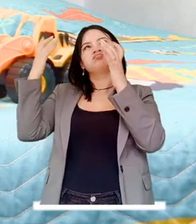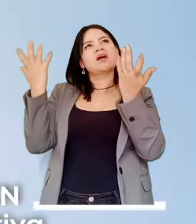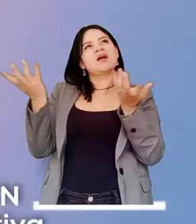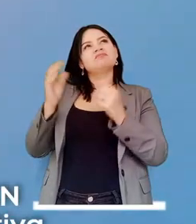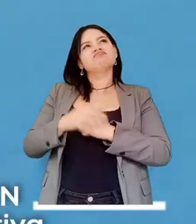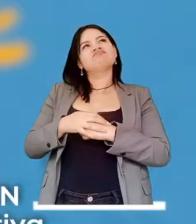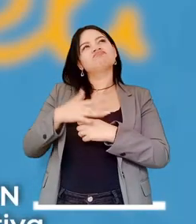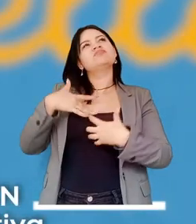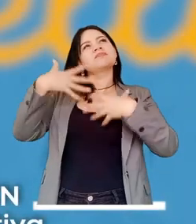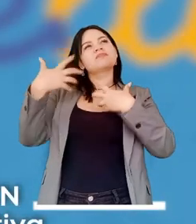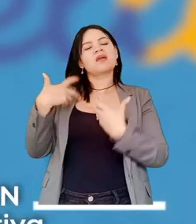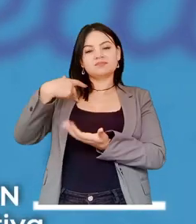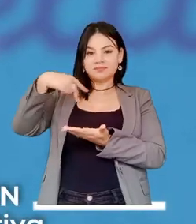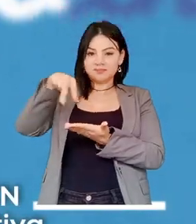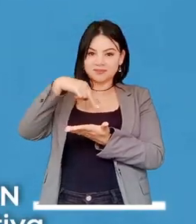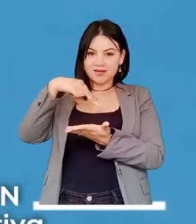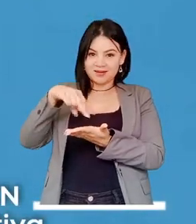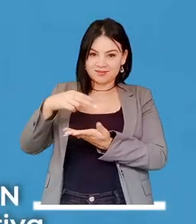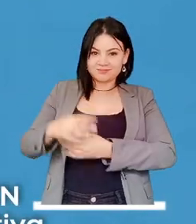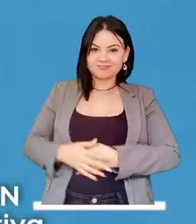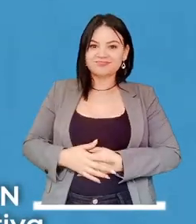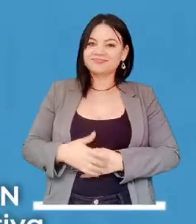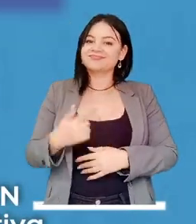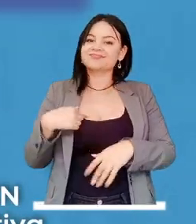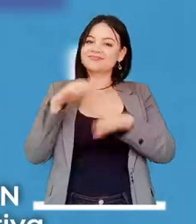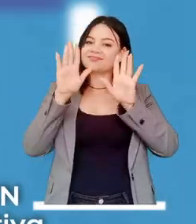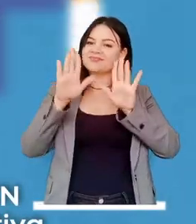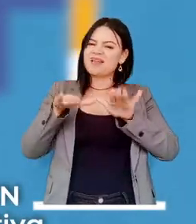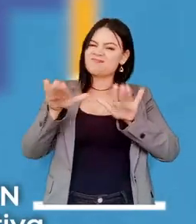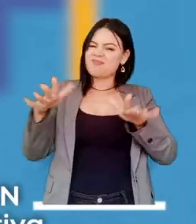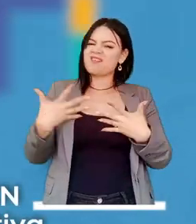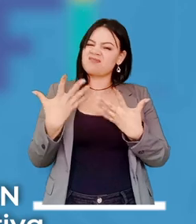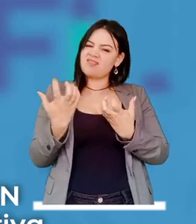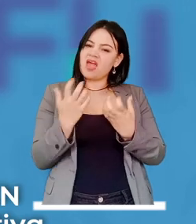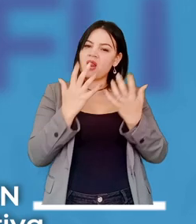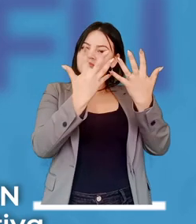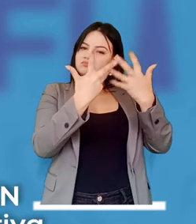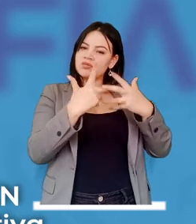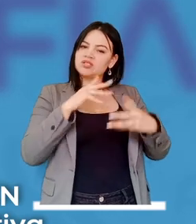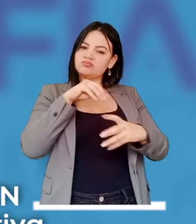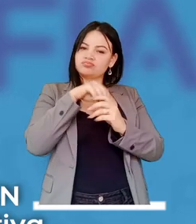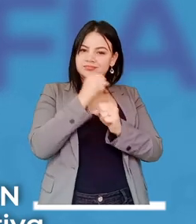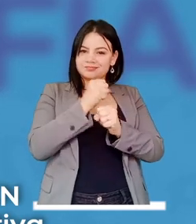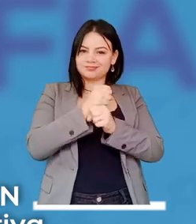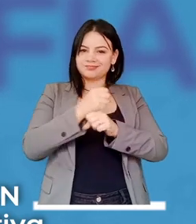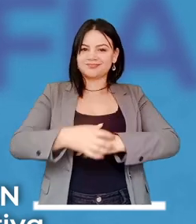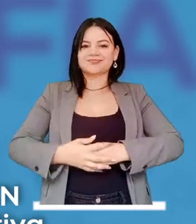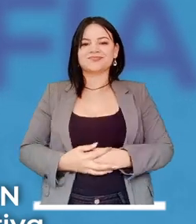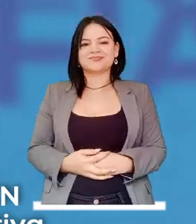empresario y también empresario.